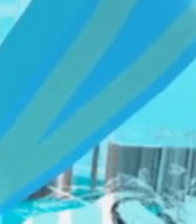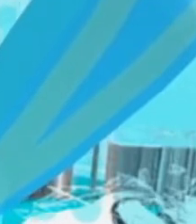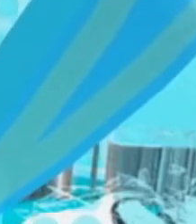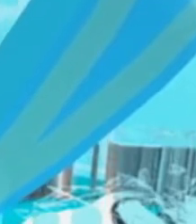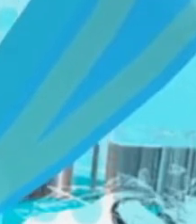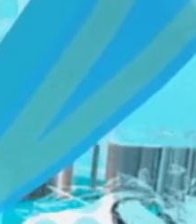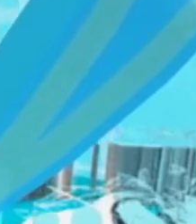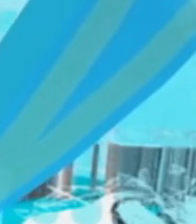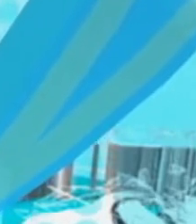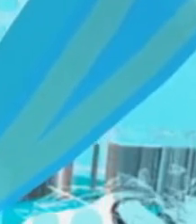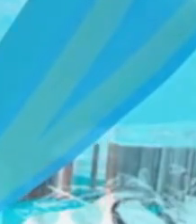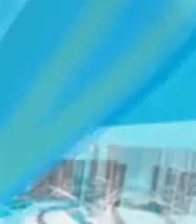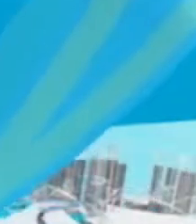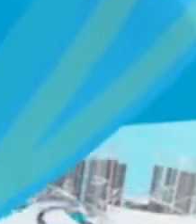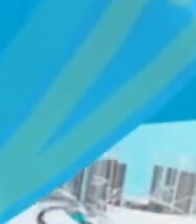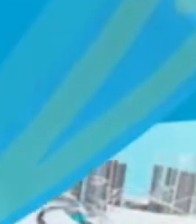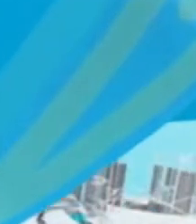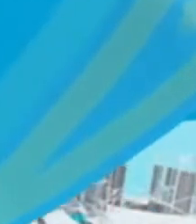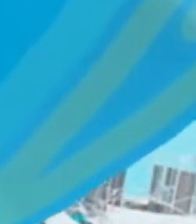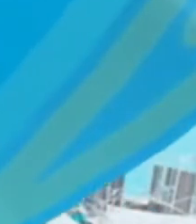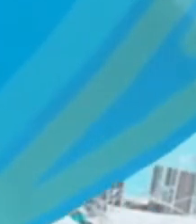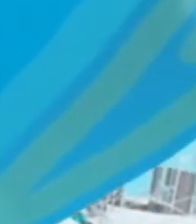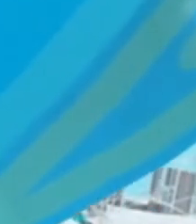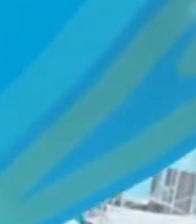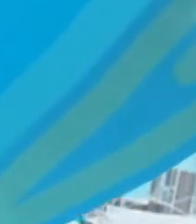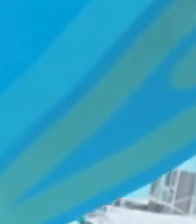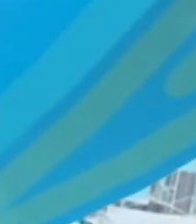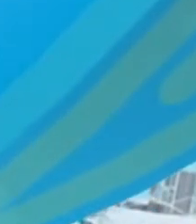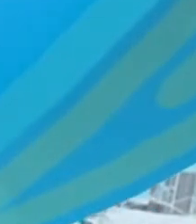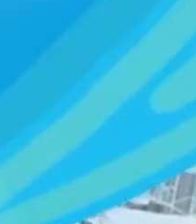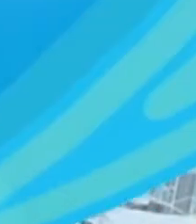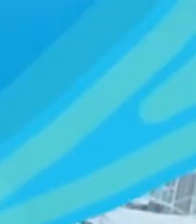Banco Popular presenta El Tipo de Cambio.